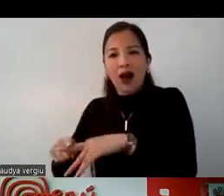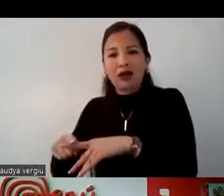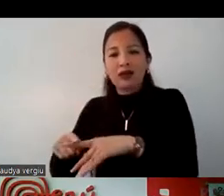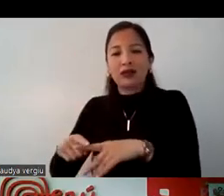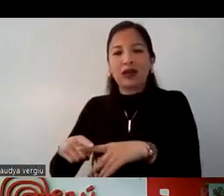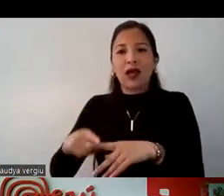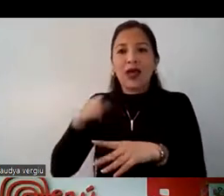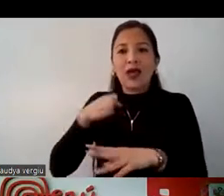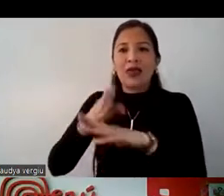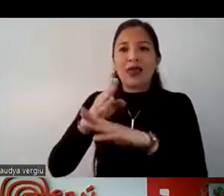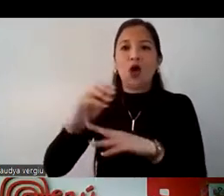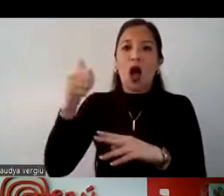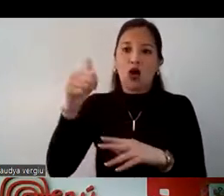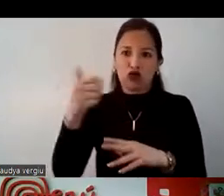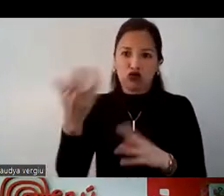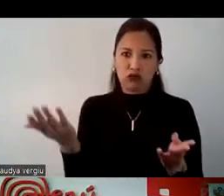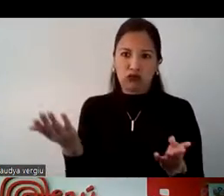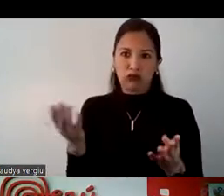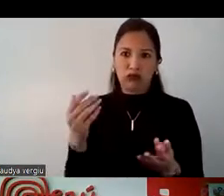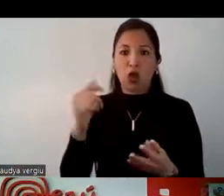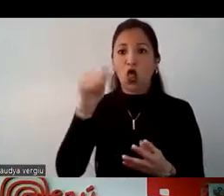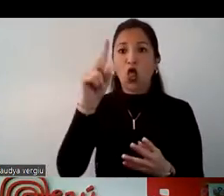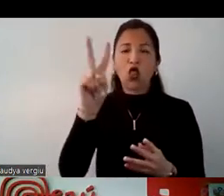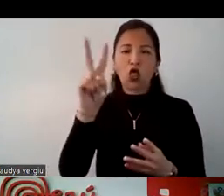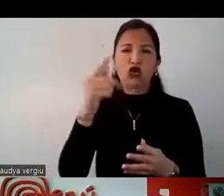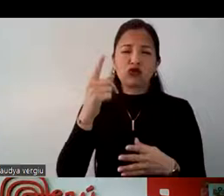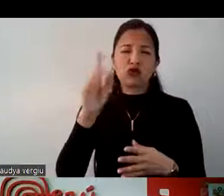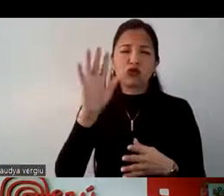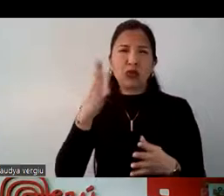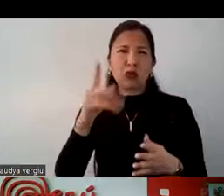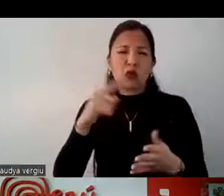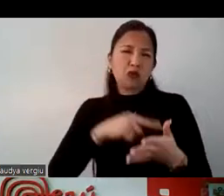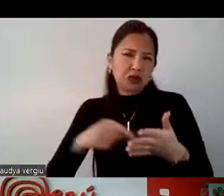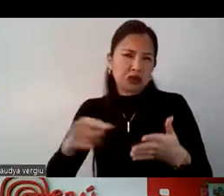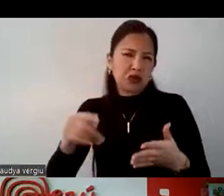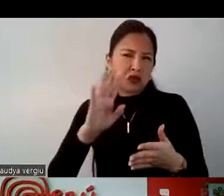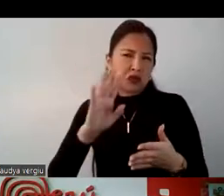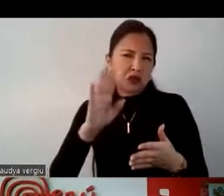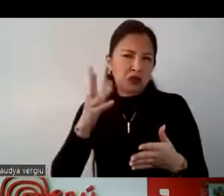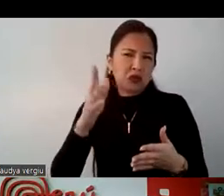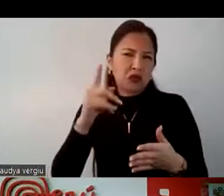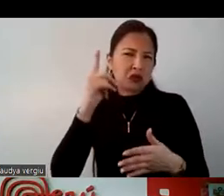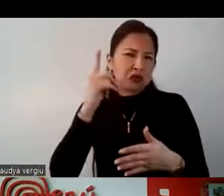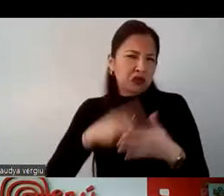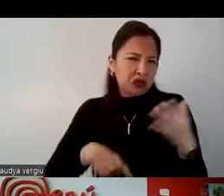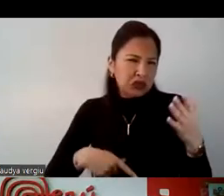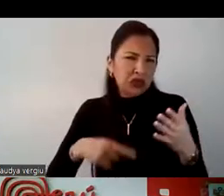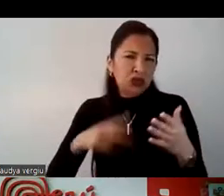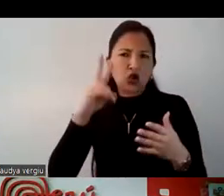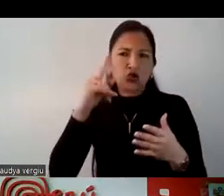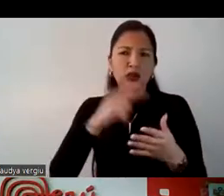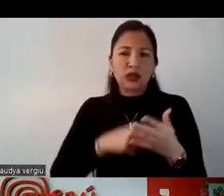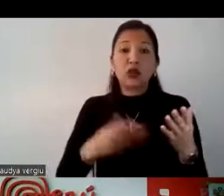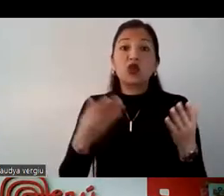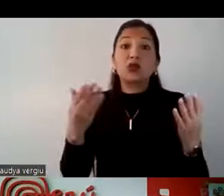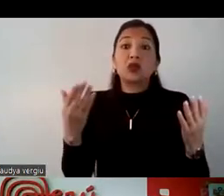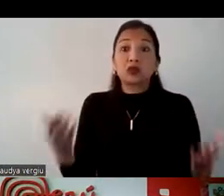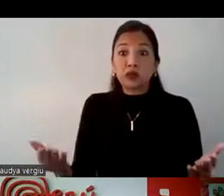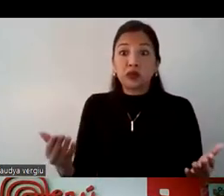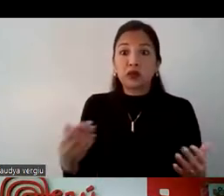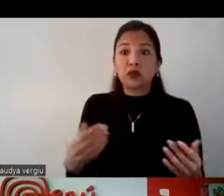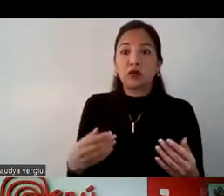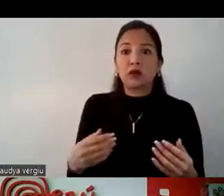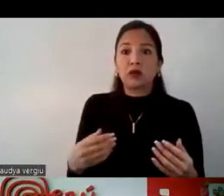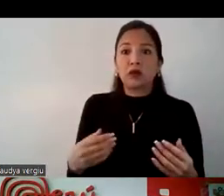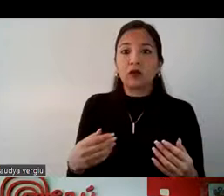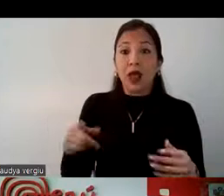meses de vacaciones de los niños. Entonces, el turista de la sierra y de la Amazonía aprovecha esos dos meses, que aquí